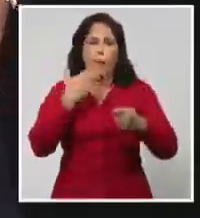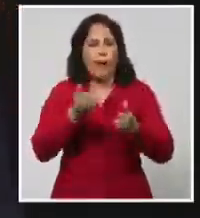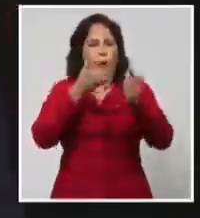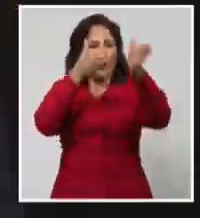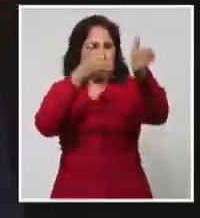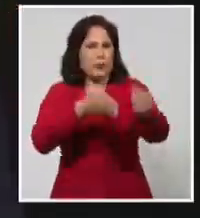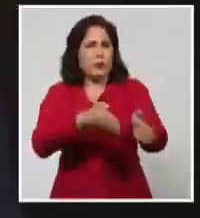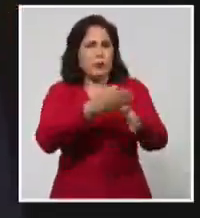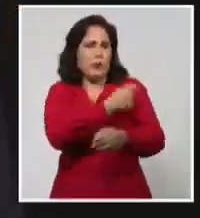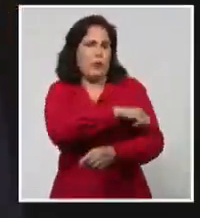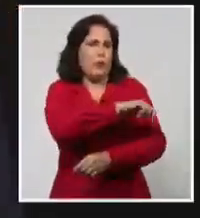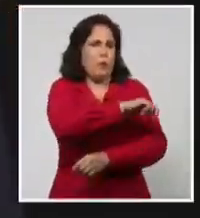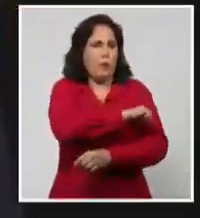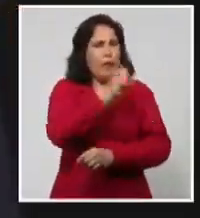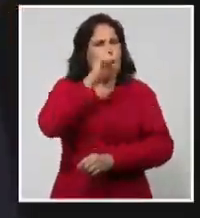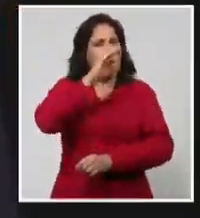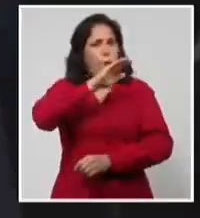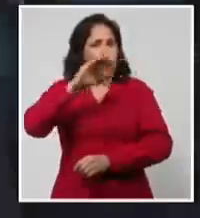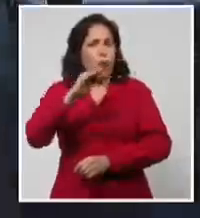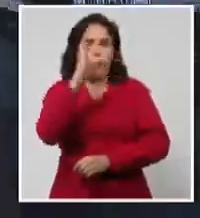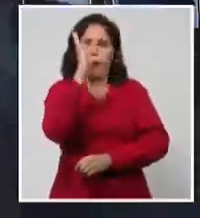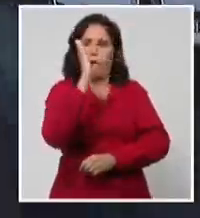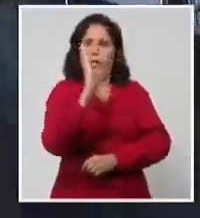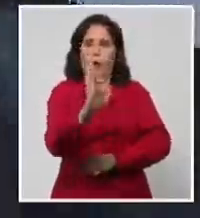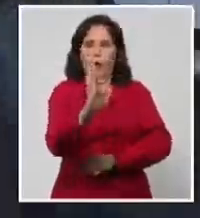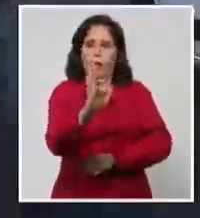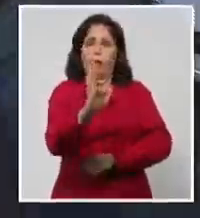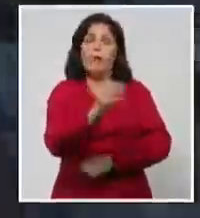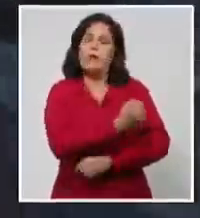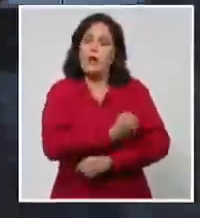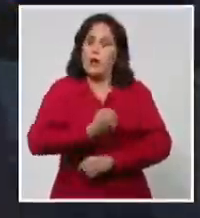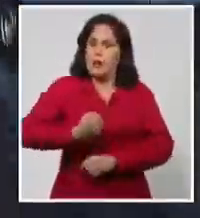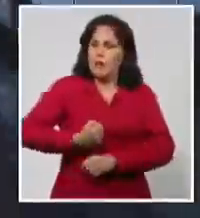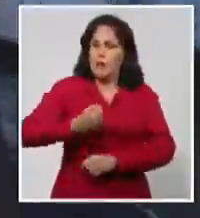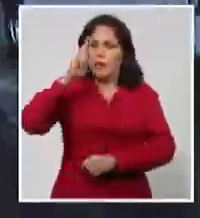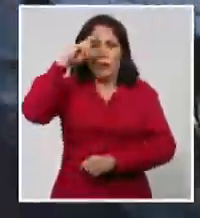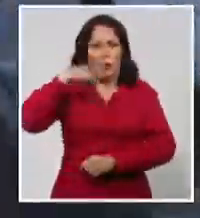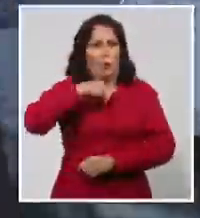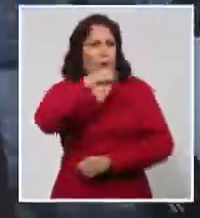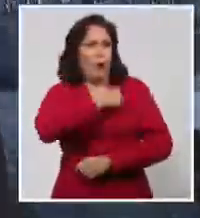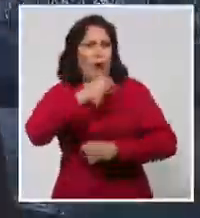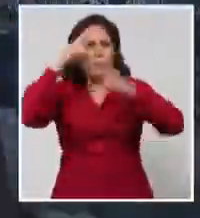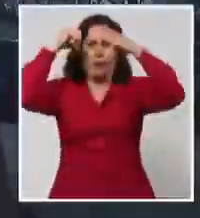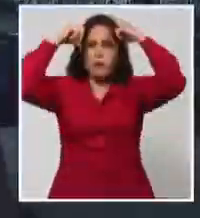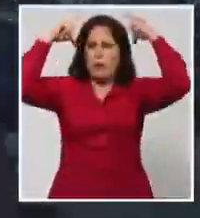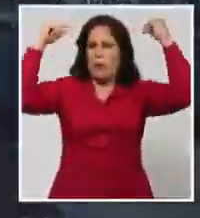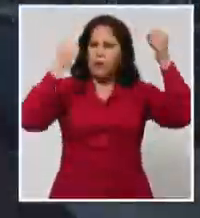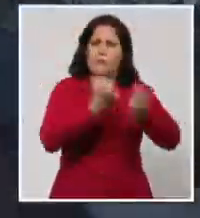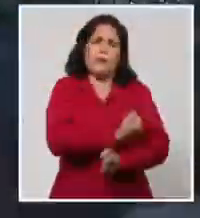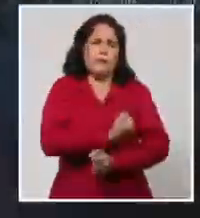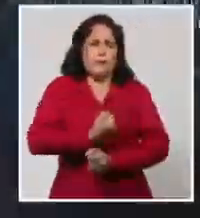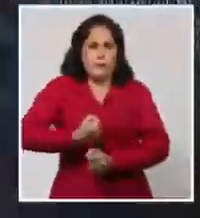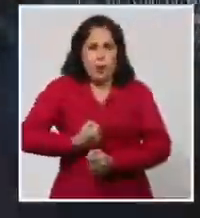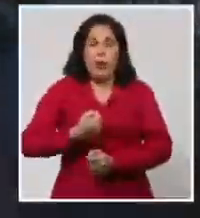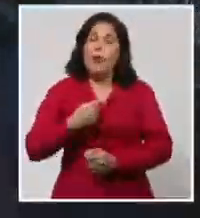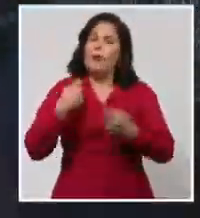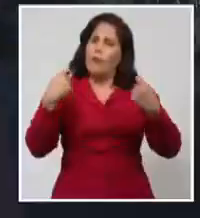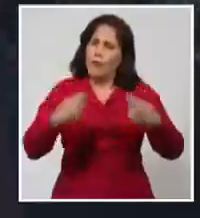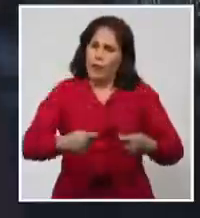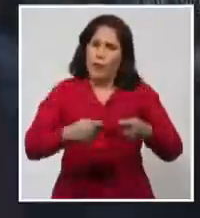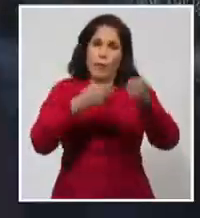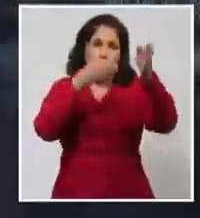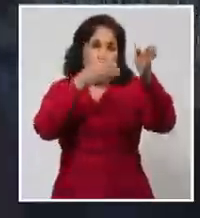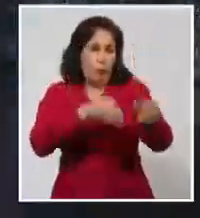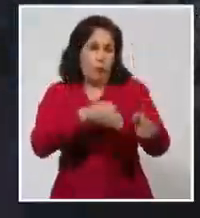cívica, normas y respeto el sacrificio inmenso de los profesionales de la salud. Hagámoslo en